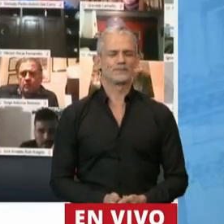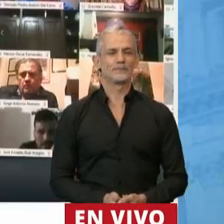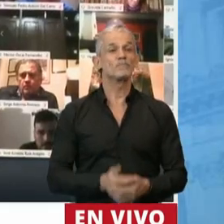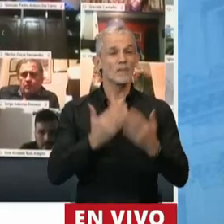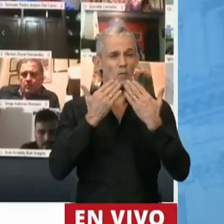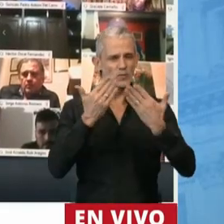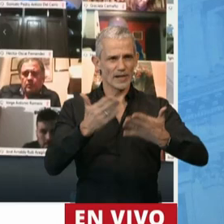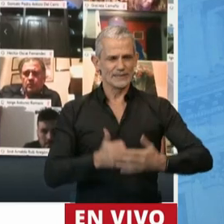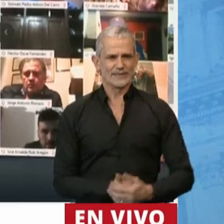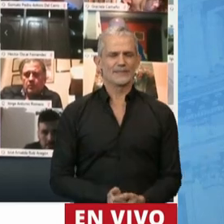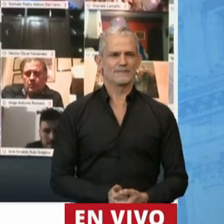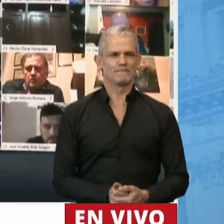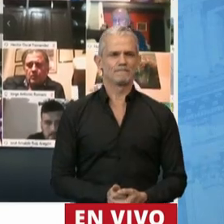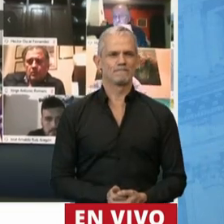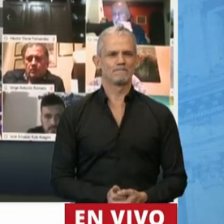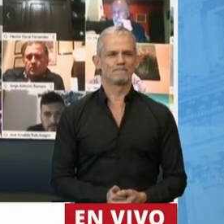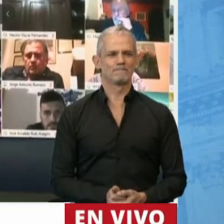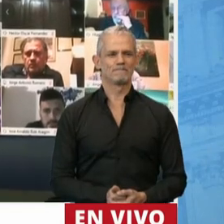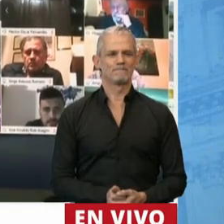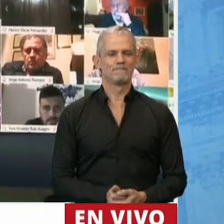Gracias, señor Presidente.